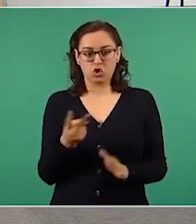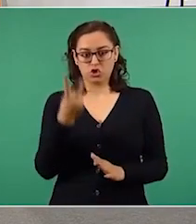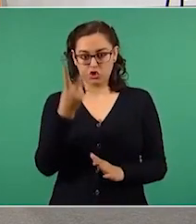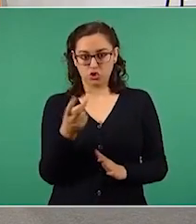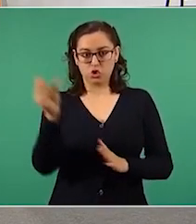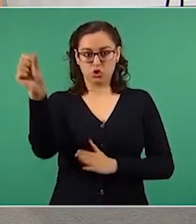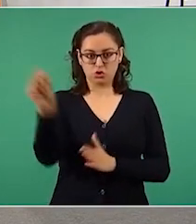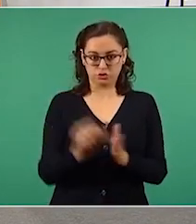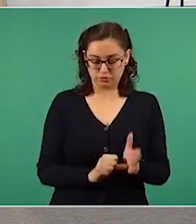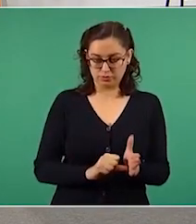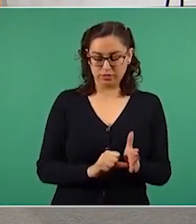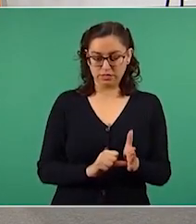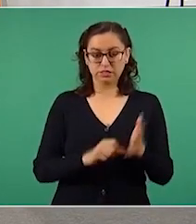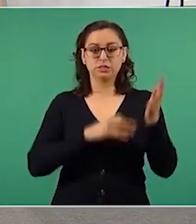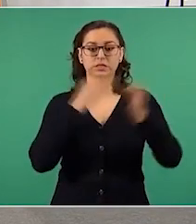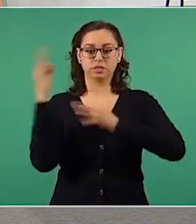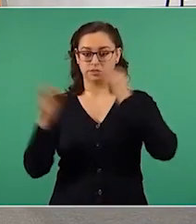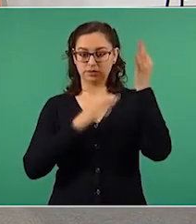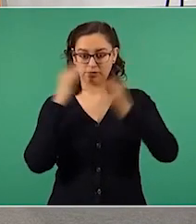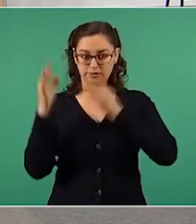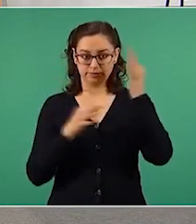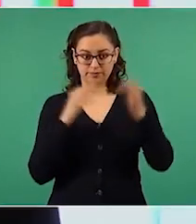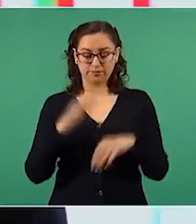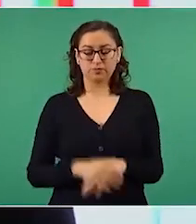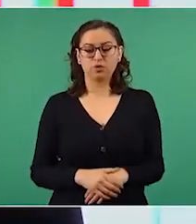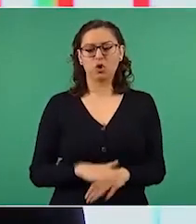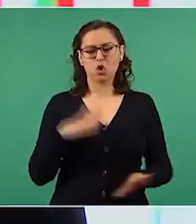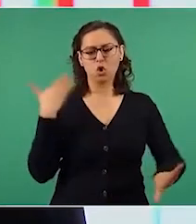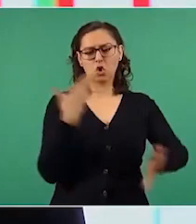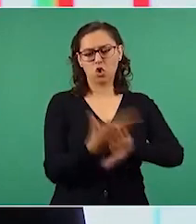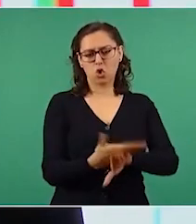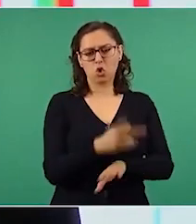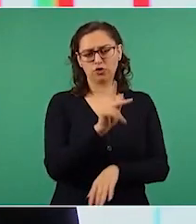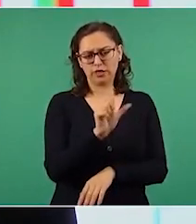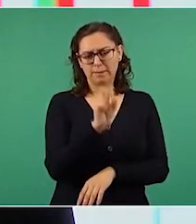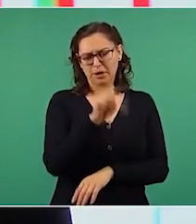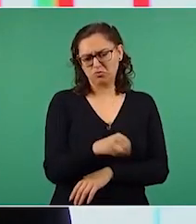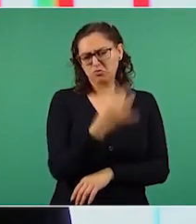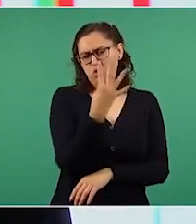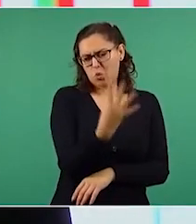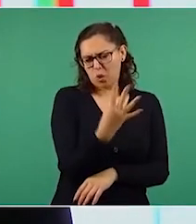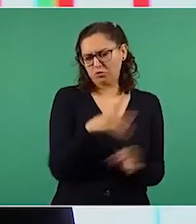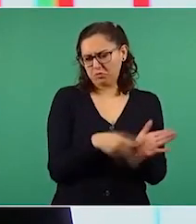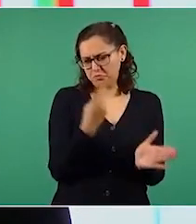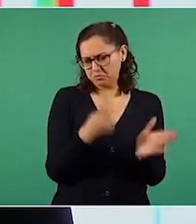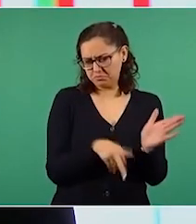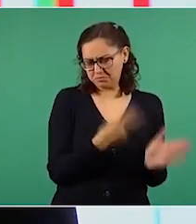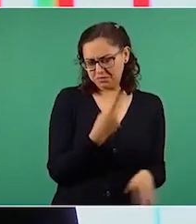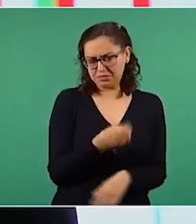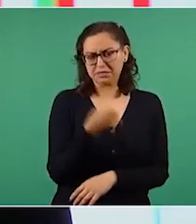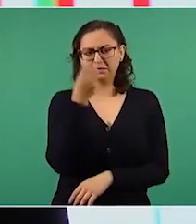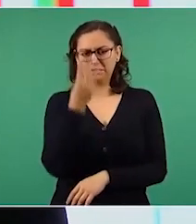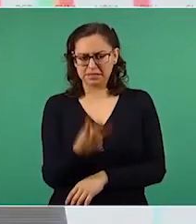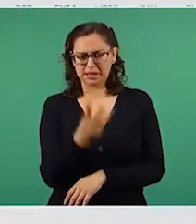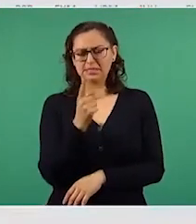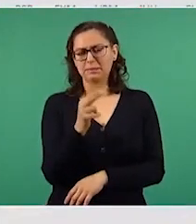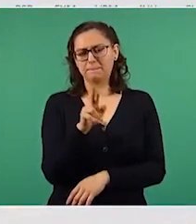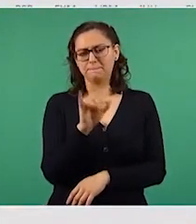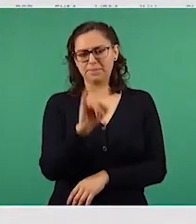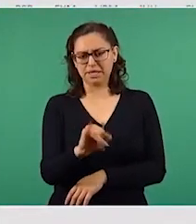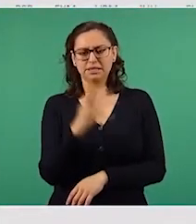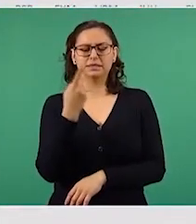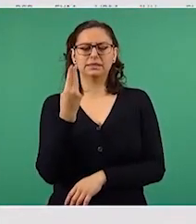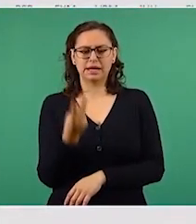los noticieros del Heraldo Televisión, tuvo cuatro menciones negativas del PAN, tres del PRI, tres del PRD,